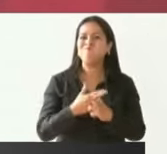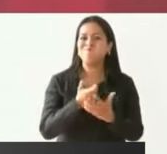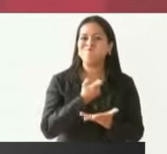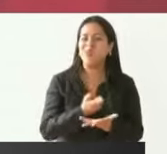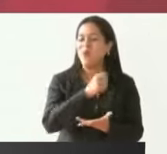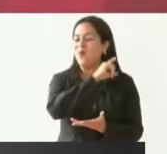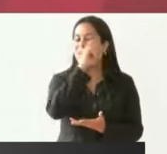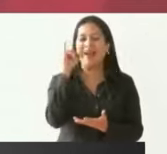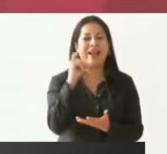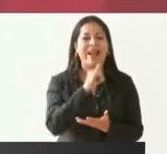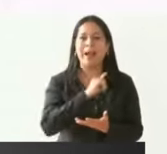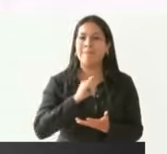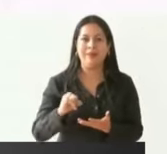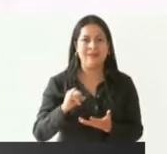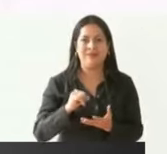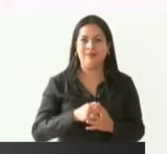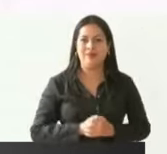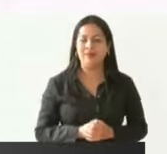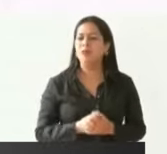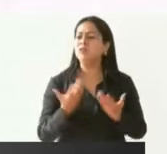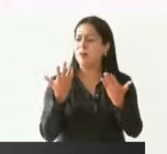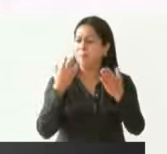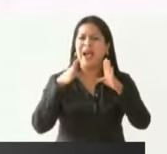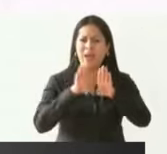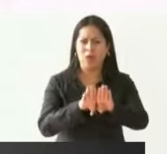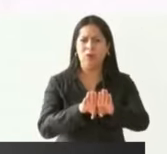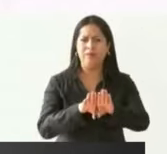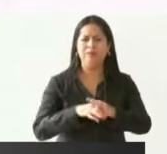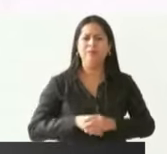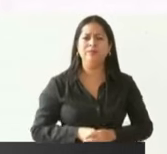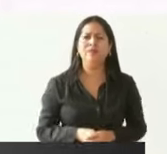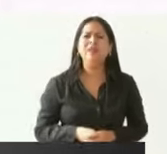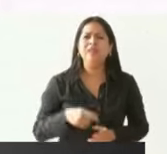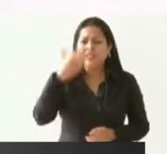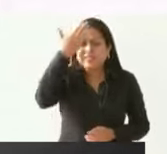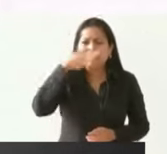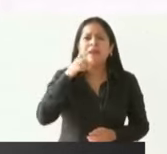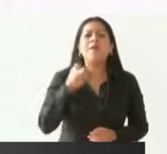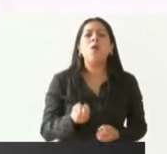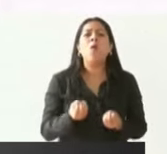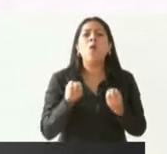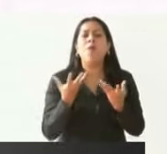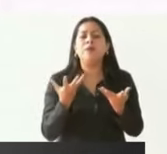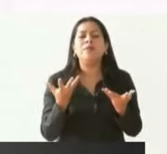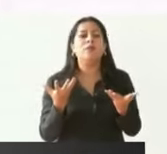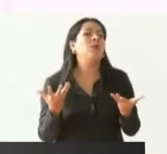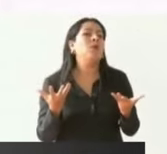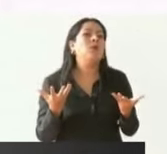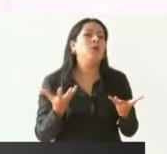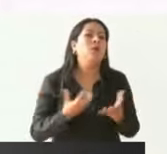los banqueros. ¿Saben cuánto se